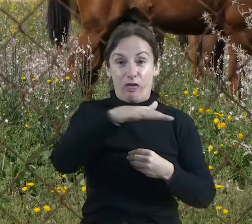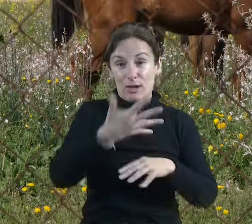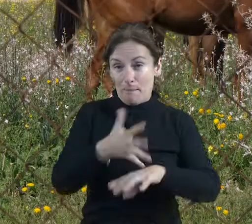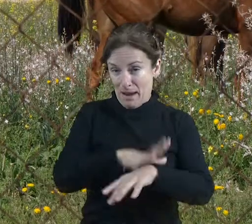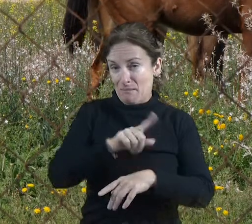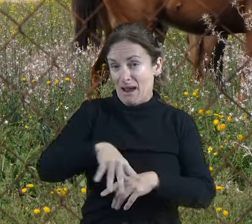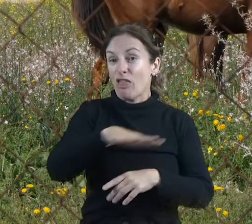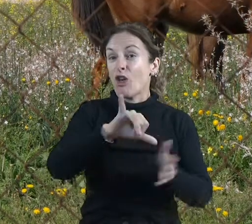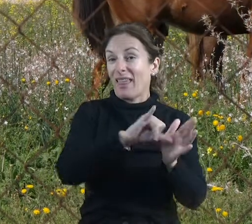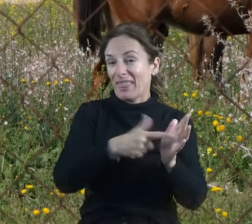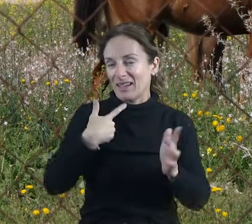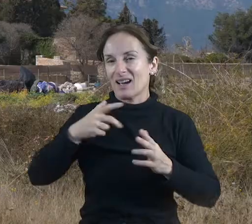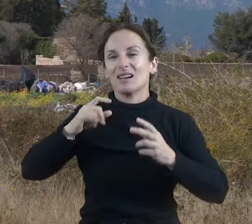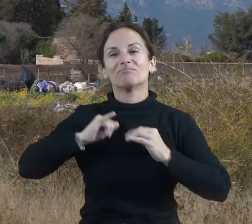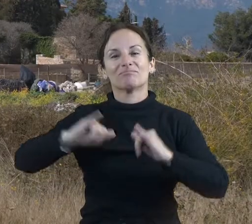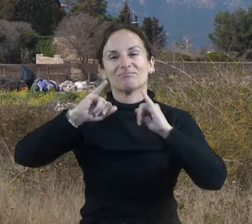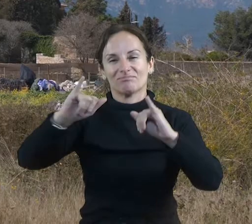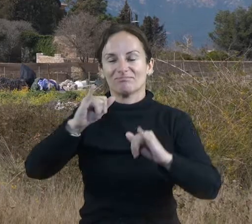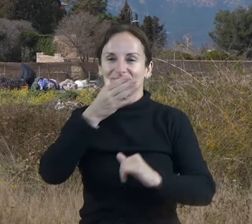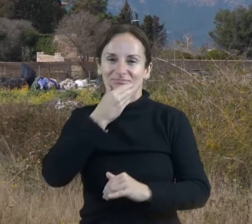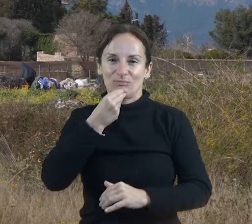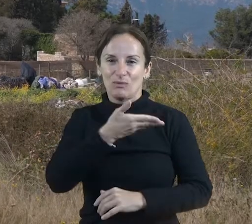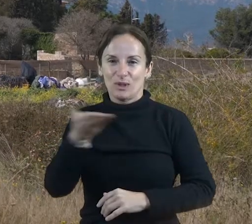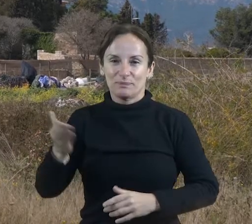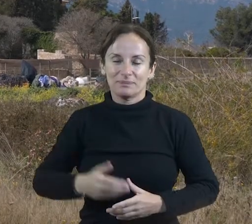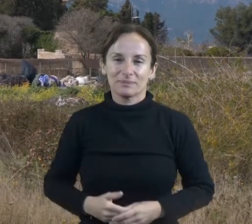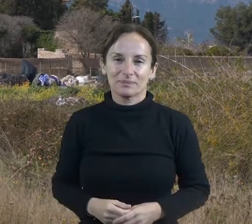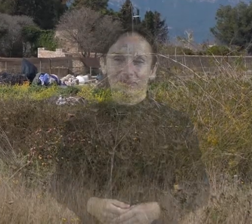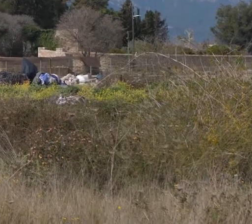los vecinos y vecinas de Palma y concretamente del Secar de la Real.